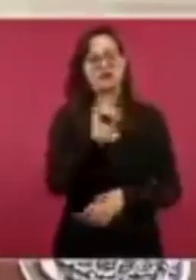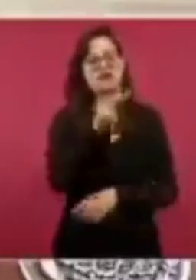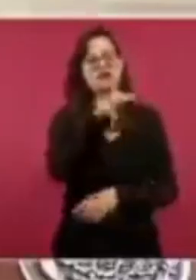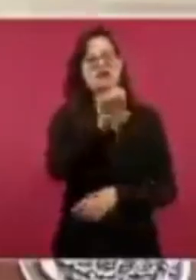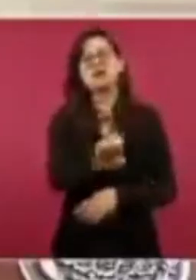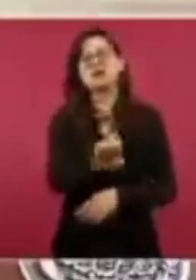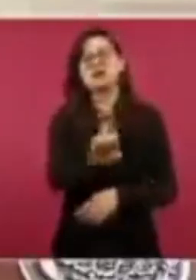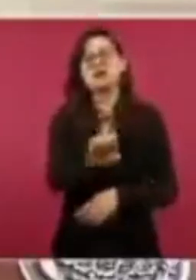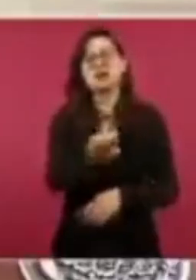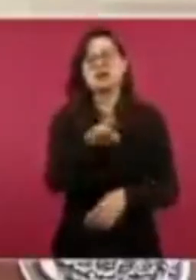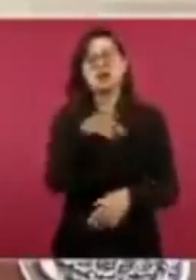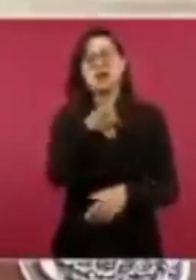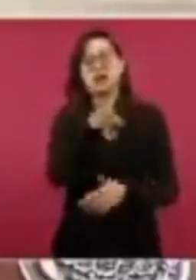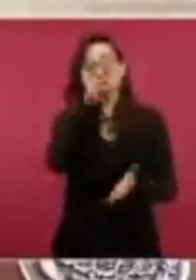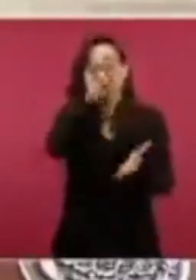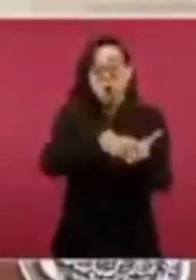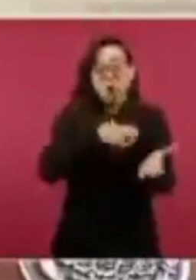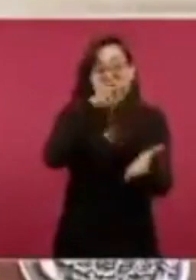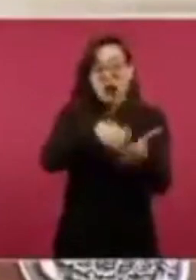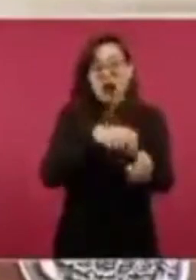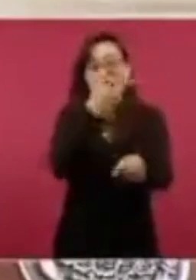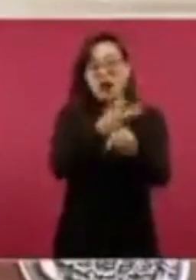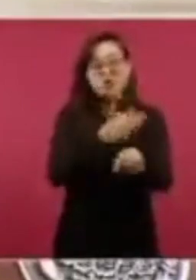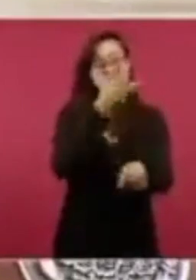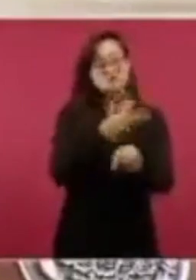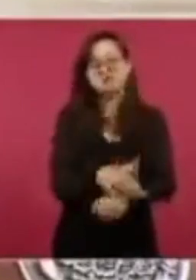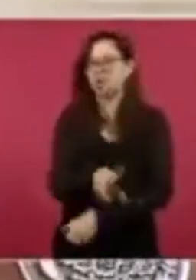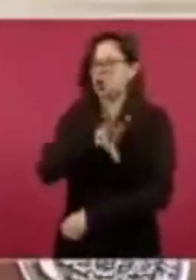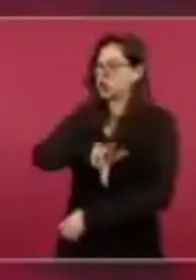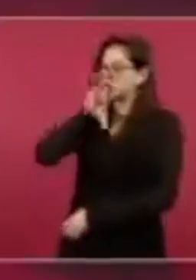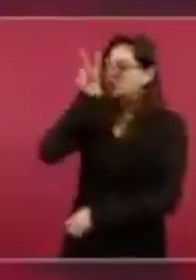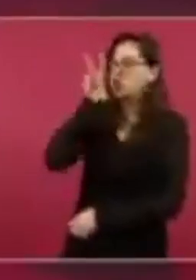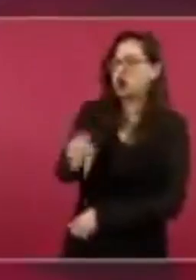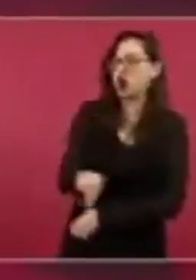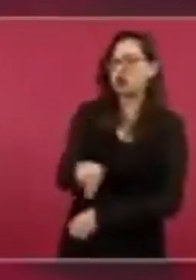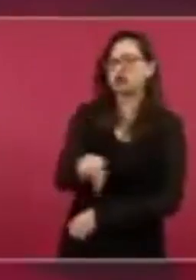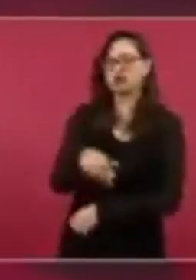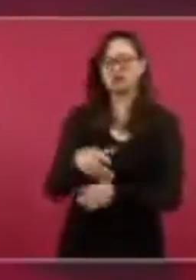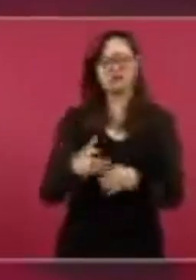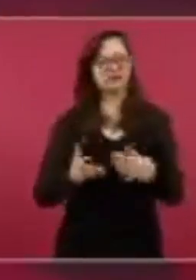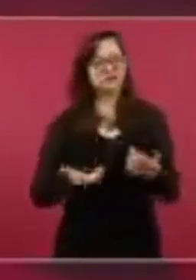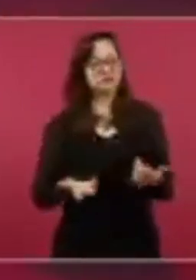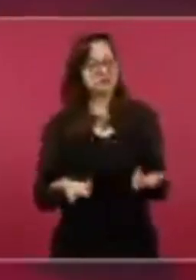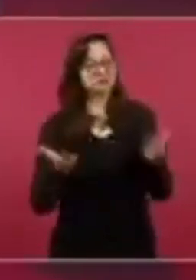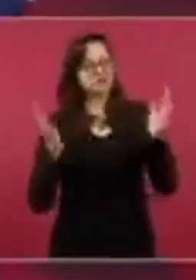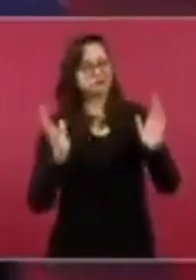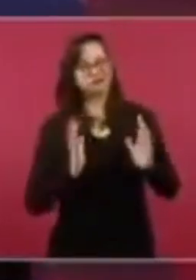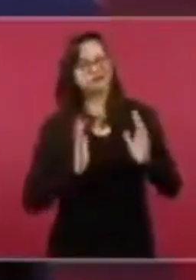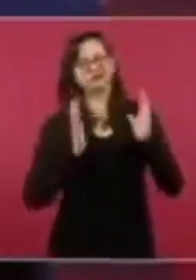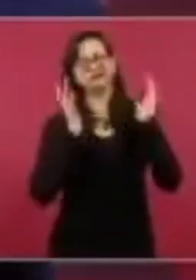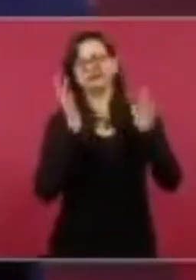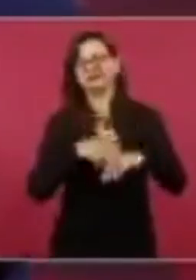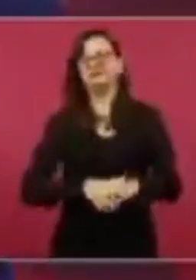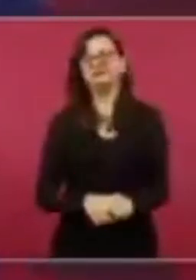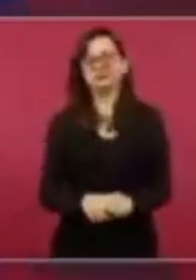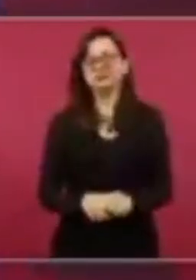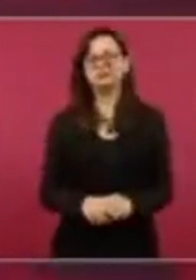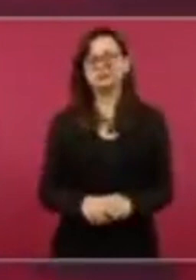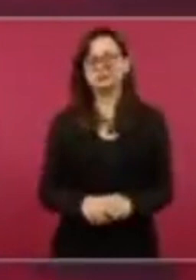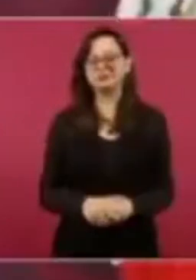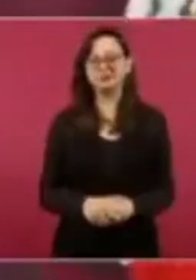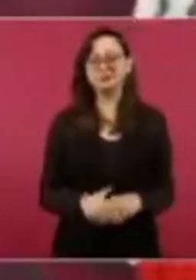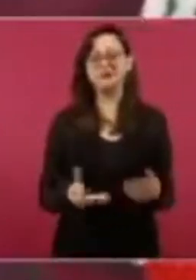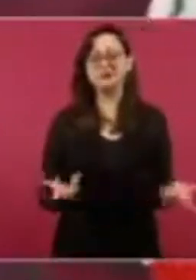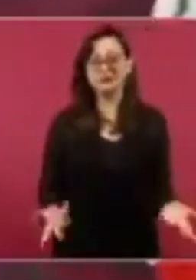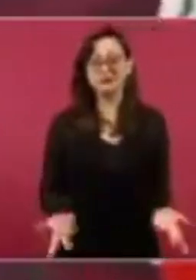no se toca, pues lo que hay que estar pensando es no